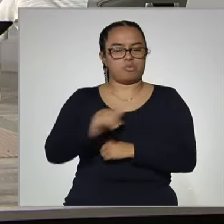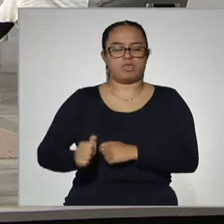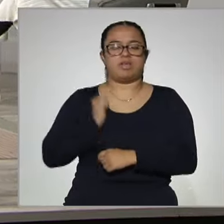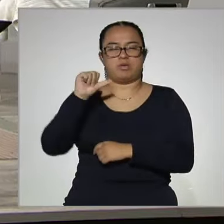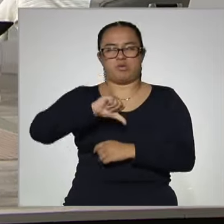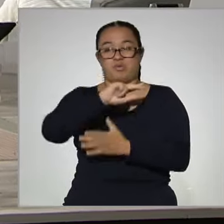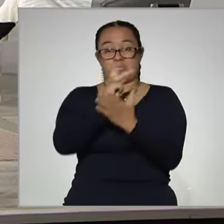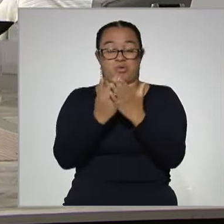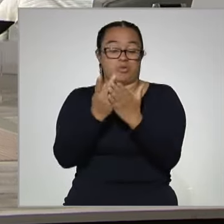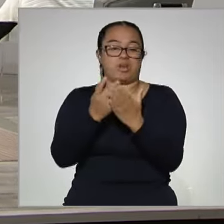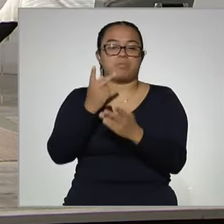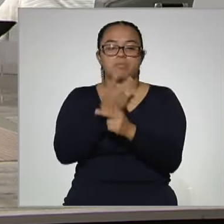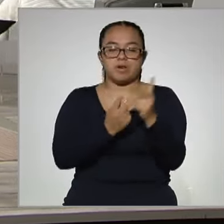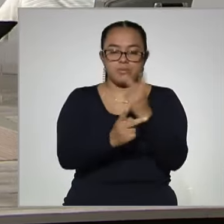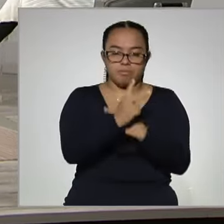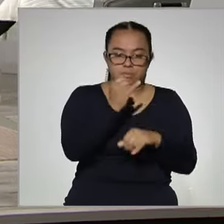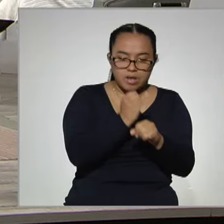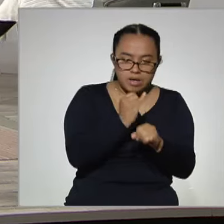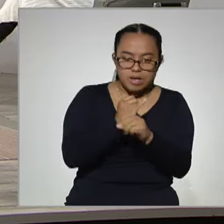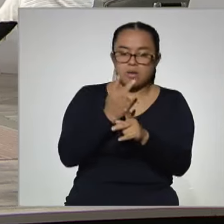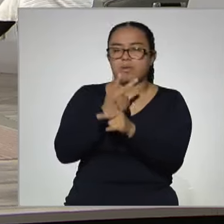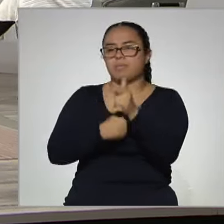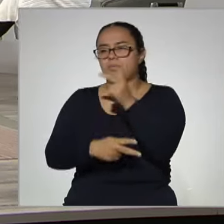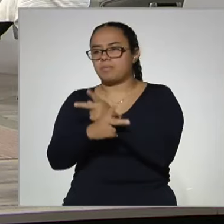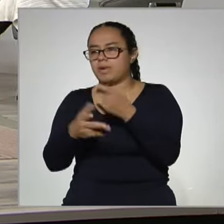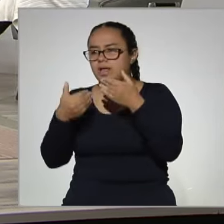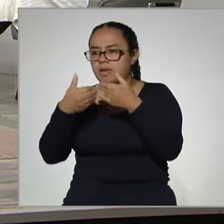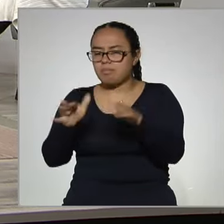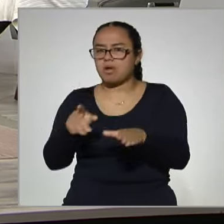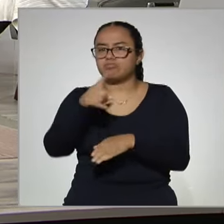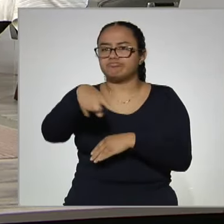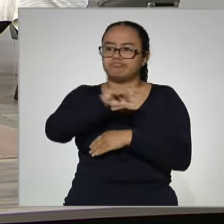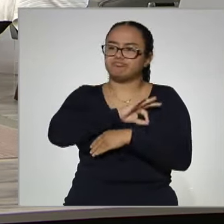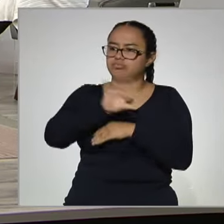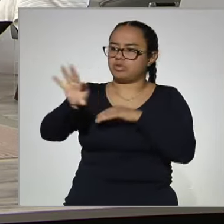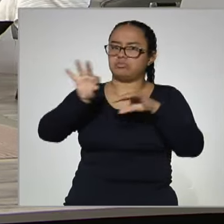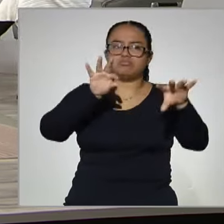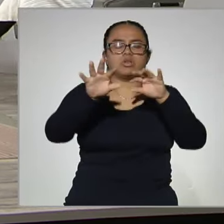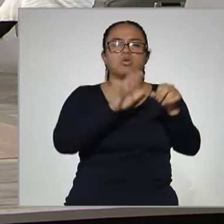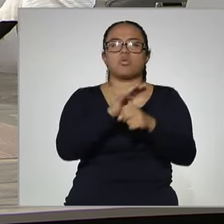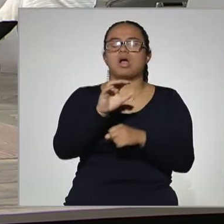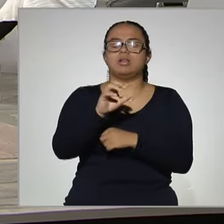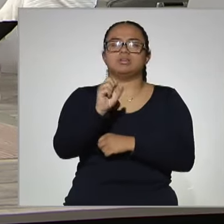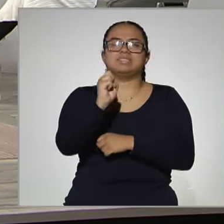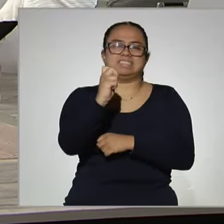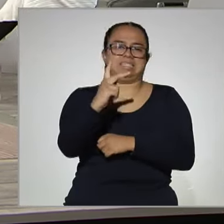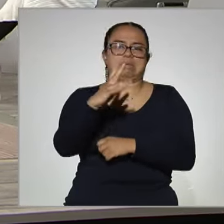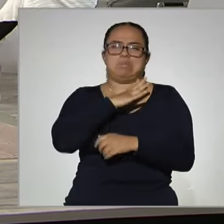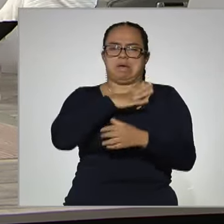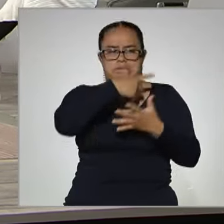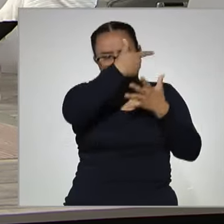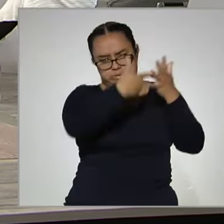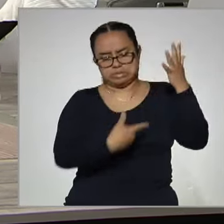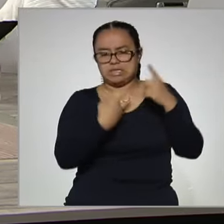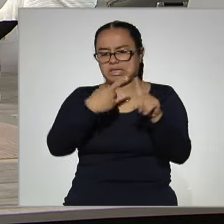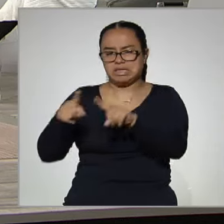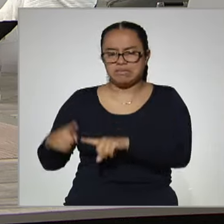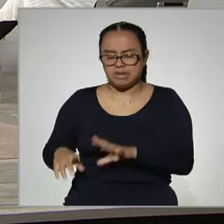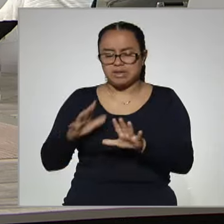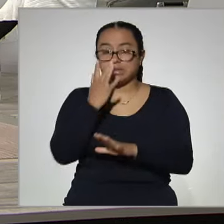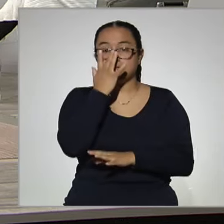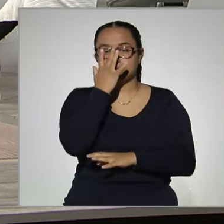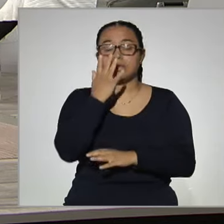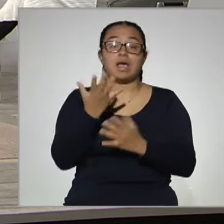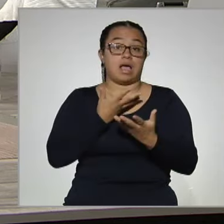Confianza. Está la prepa en línea, la prepa abierta y las opciones que da la CEP de ellos. Seguiremos conversando, pero también queremos responder sus dudas, Diana.